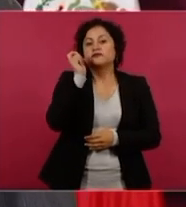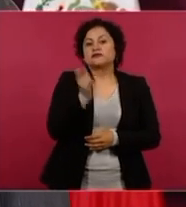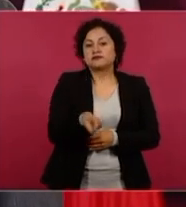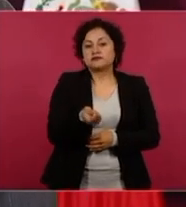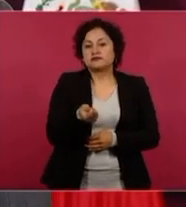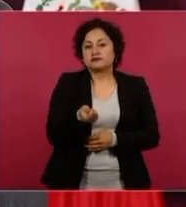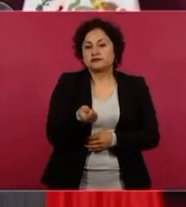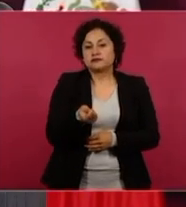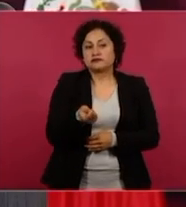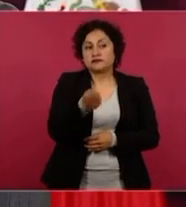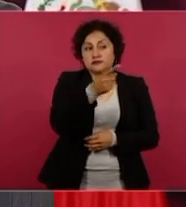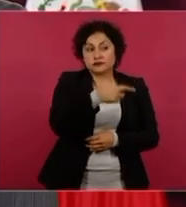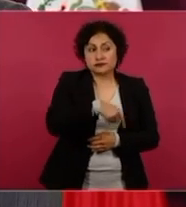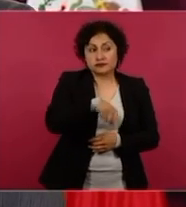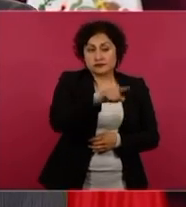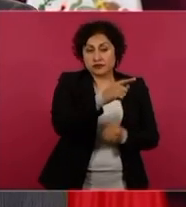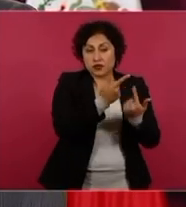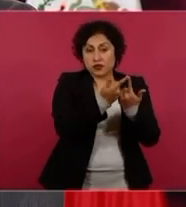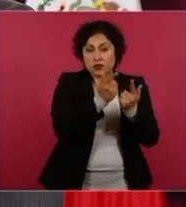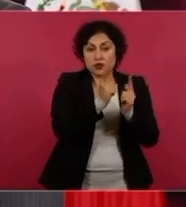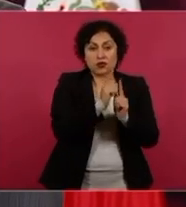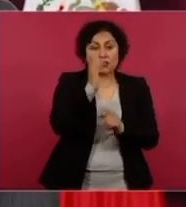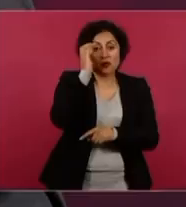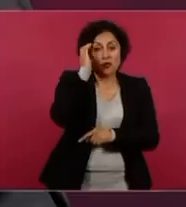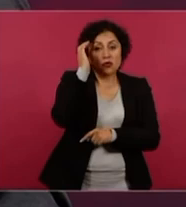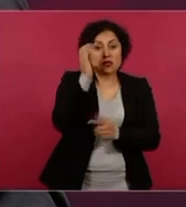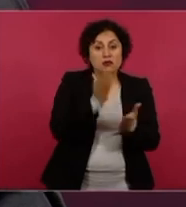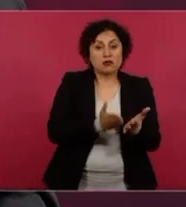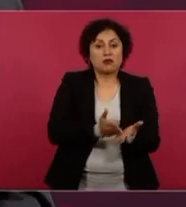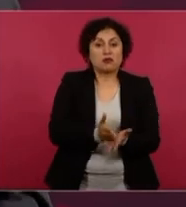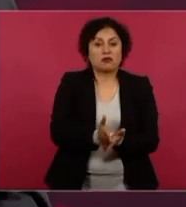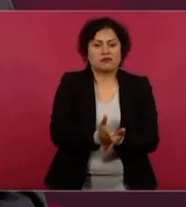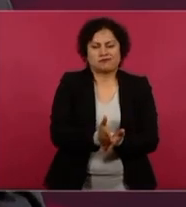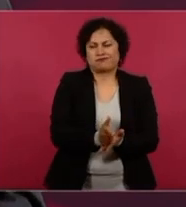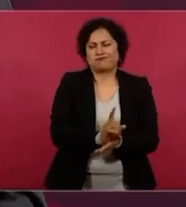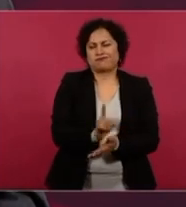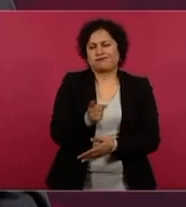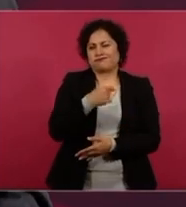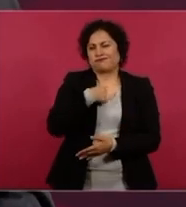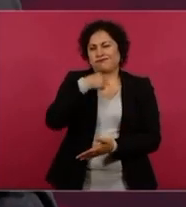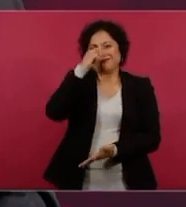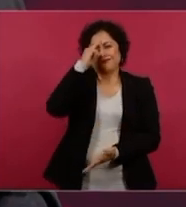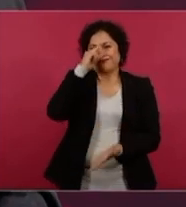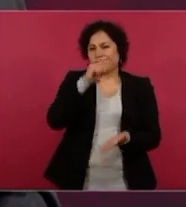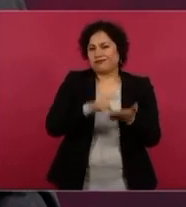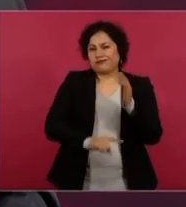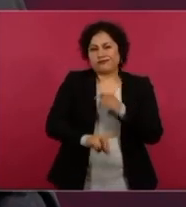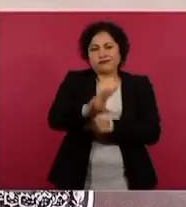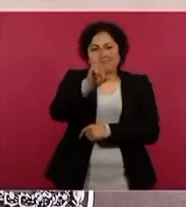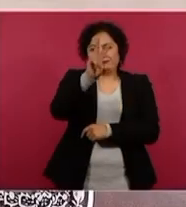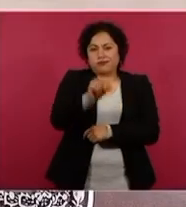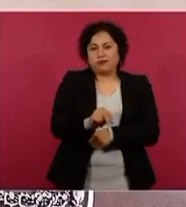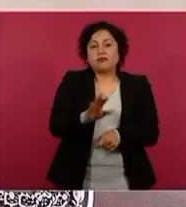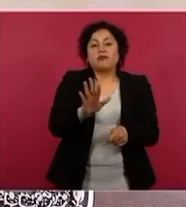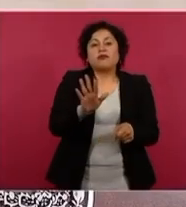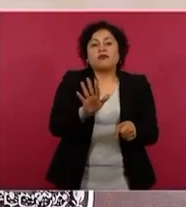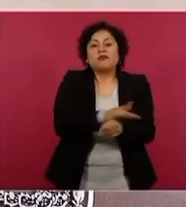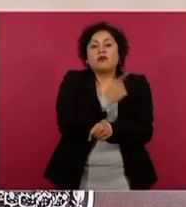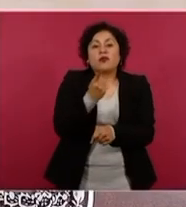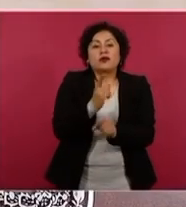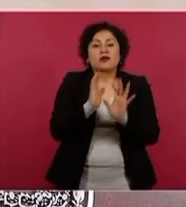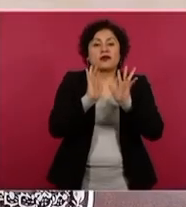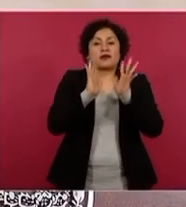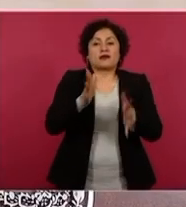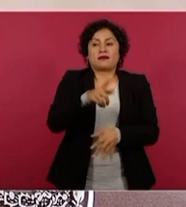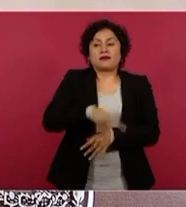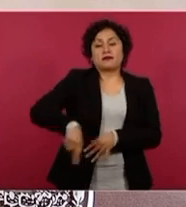injerencia, porque el pueblo está muy consciente